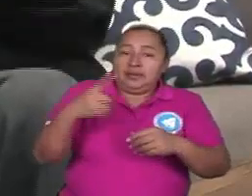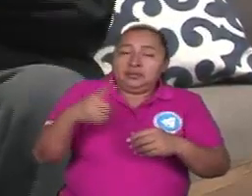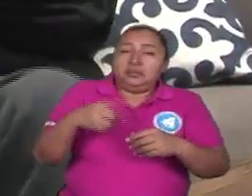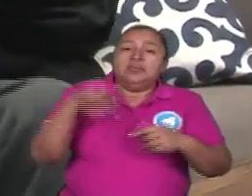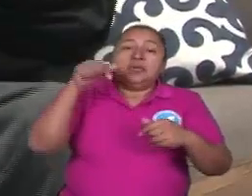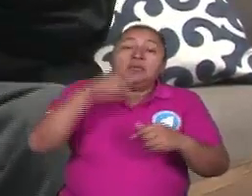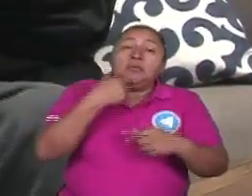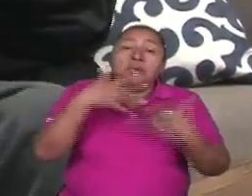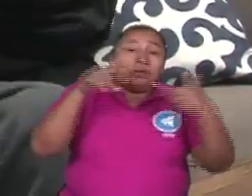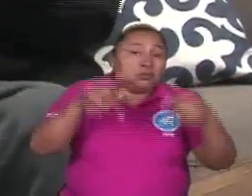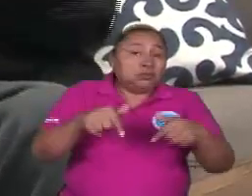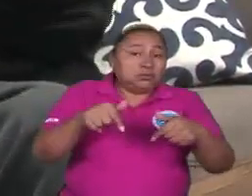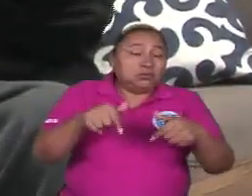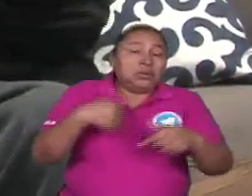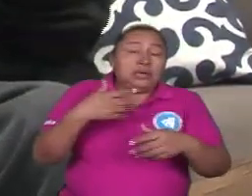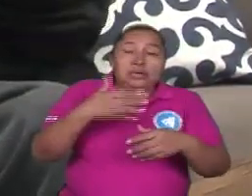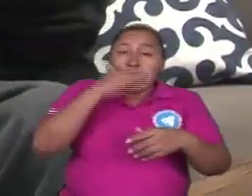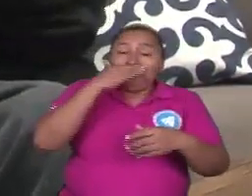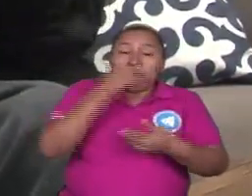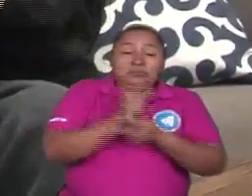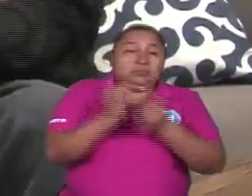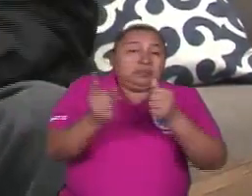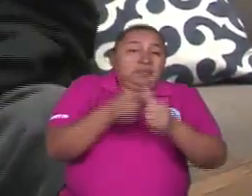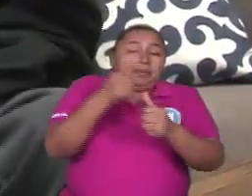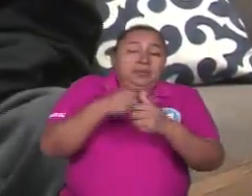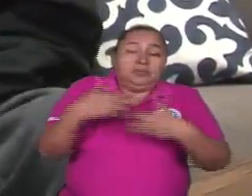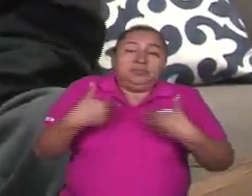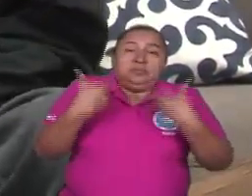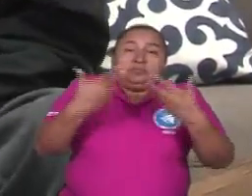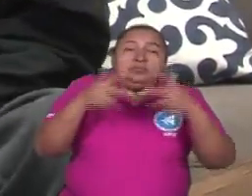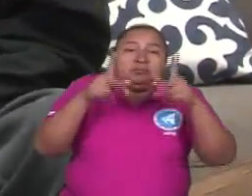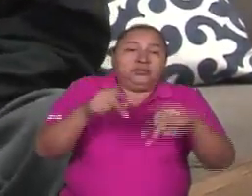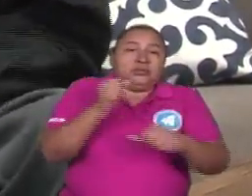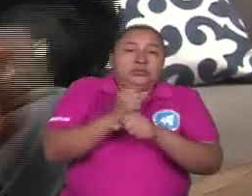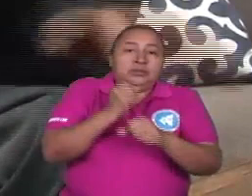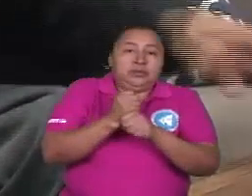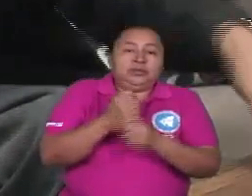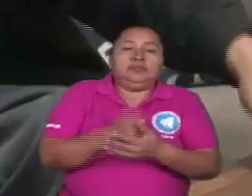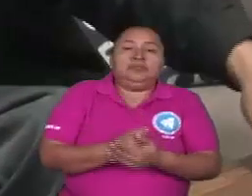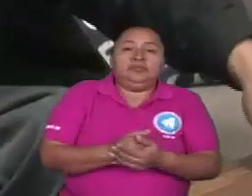por eso la revolución es la principal reivindicación de los trabajadores